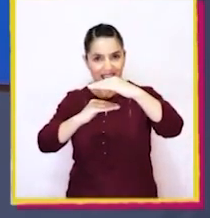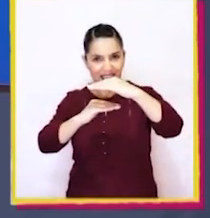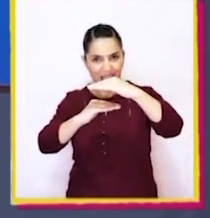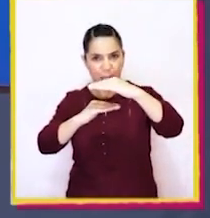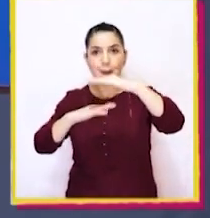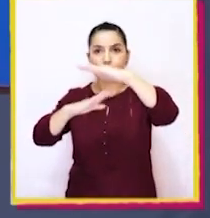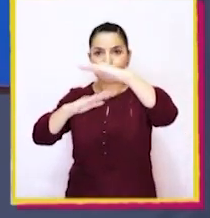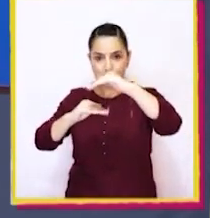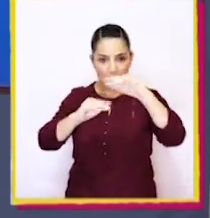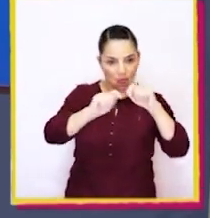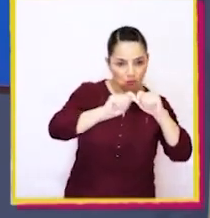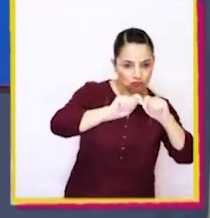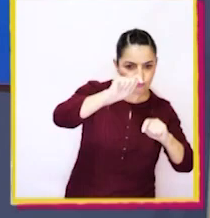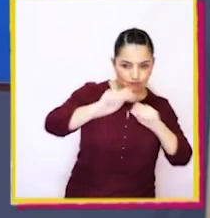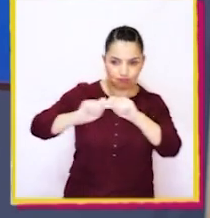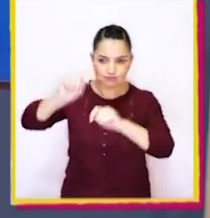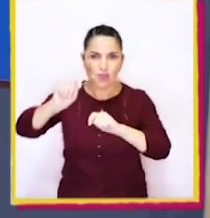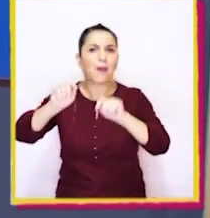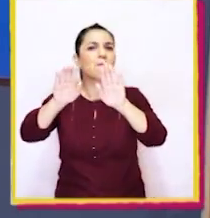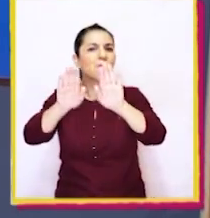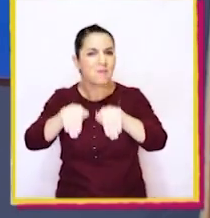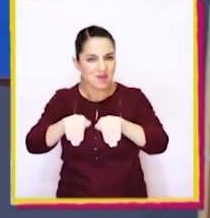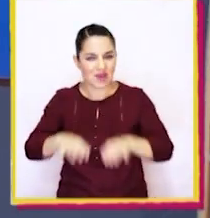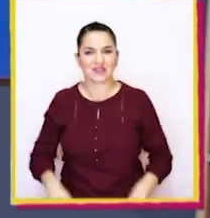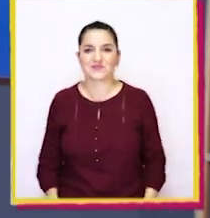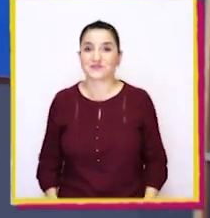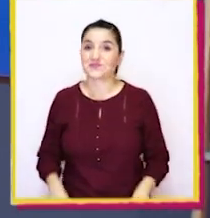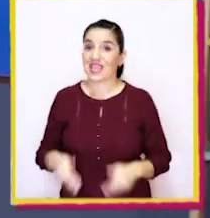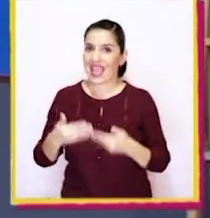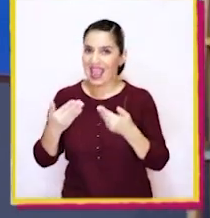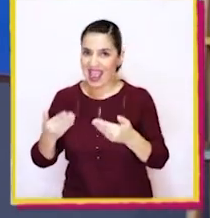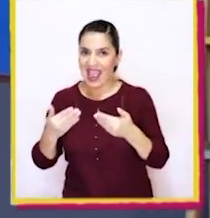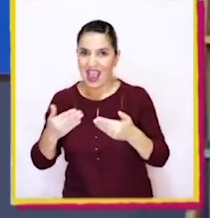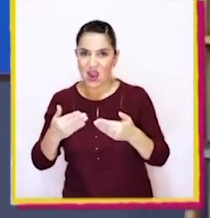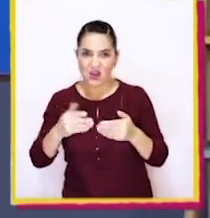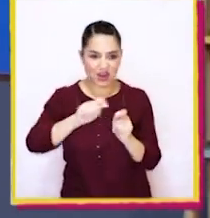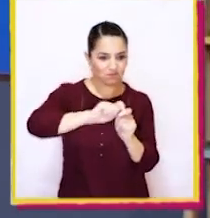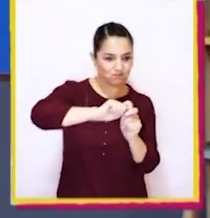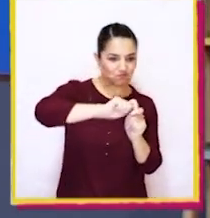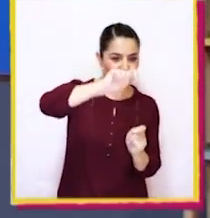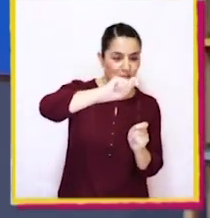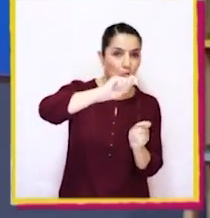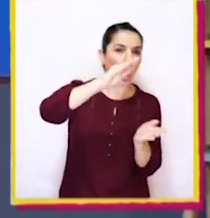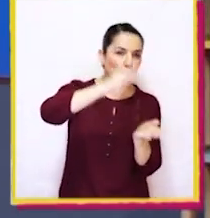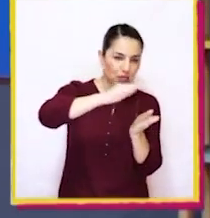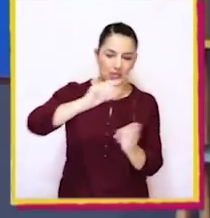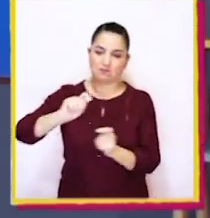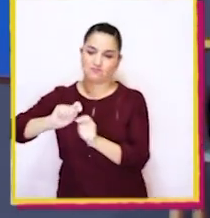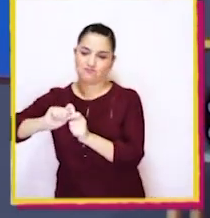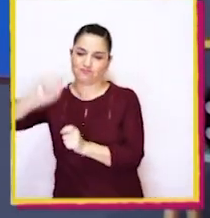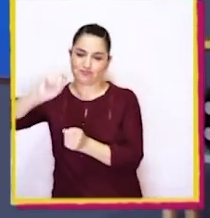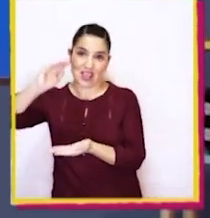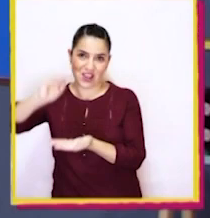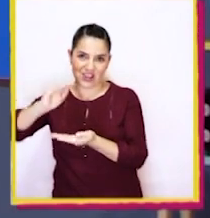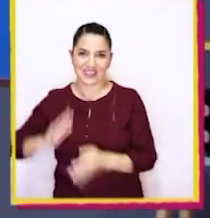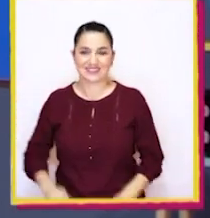decir, están a la misma distancia. Ahora vamos a poner las líneas cortas.